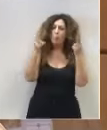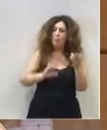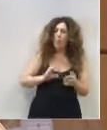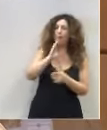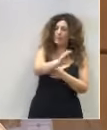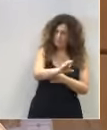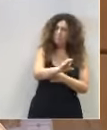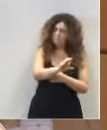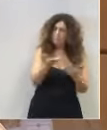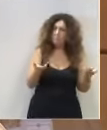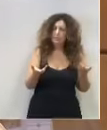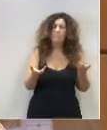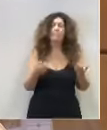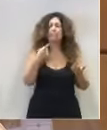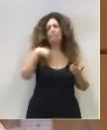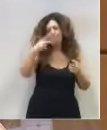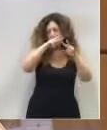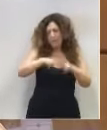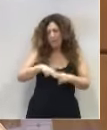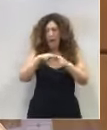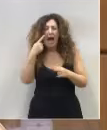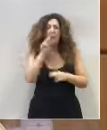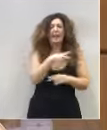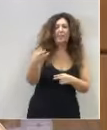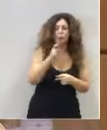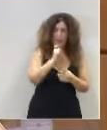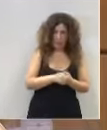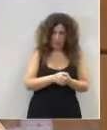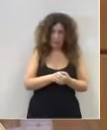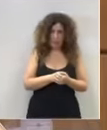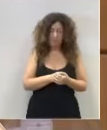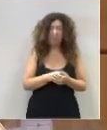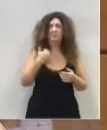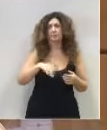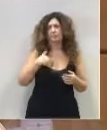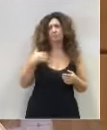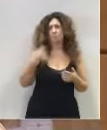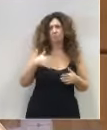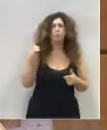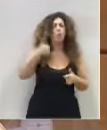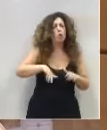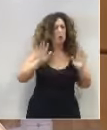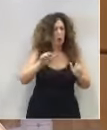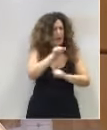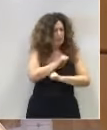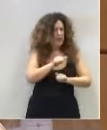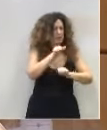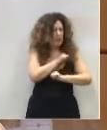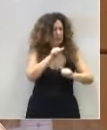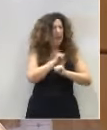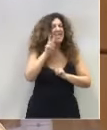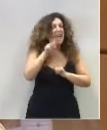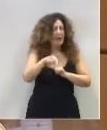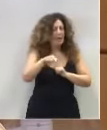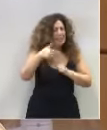mesa, tiene que ser evaluado. veremos los resultados que tiene. Después de no sé cuántos años esperando, ya verá usted cómo este es el buen